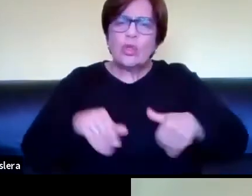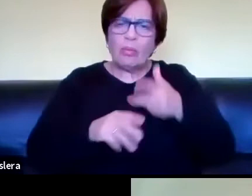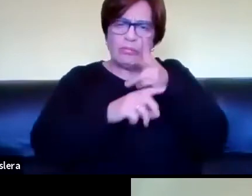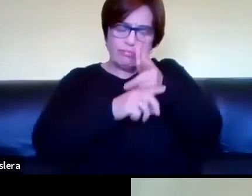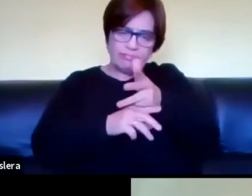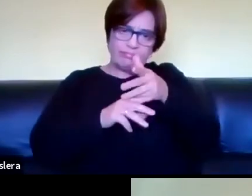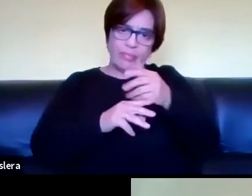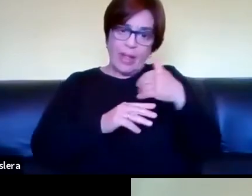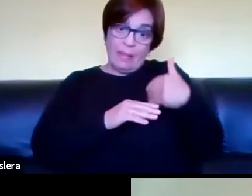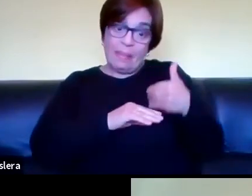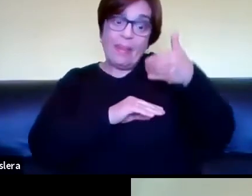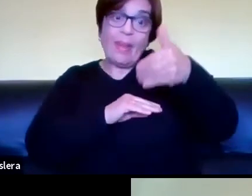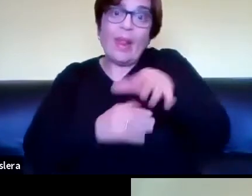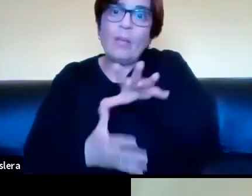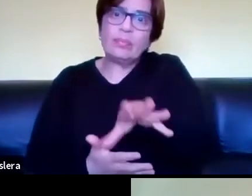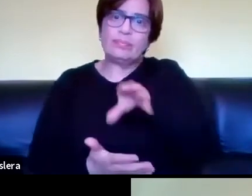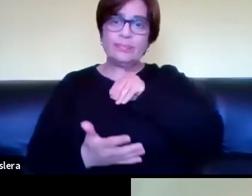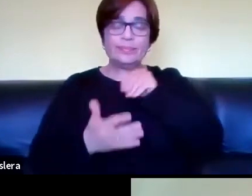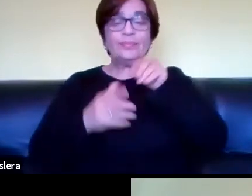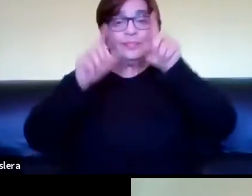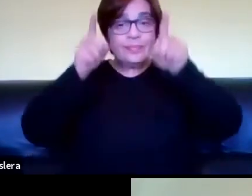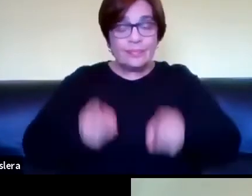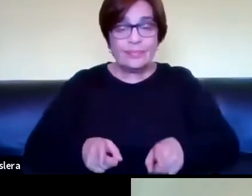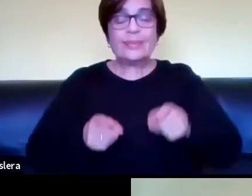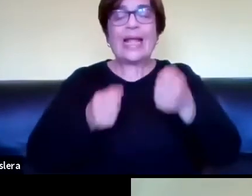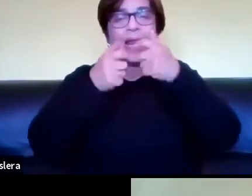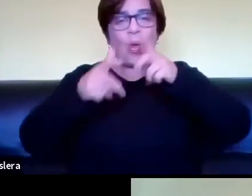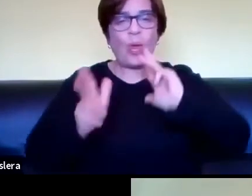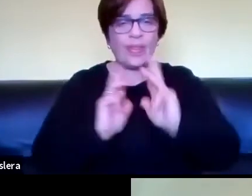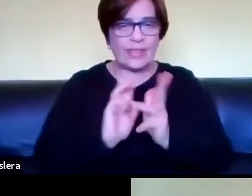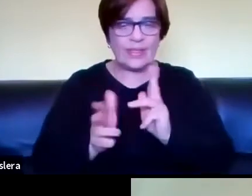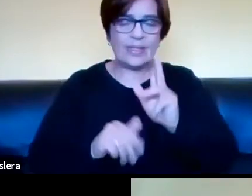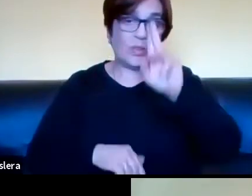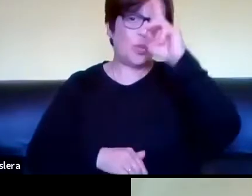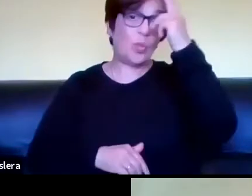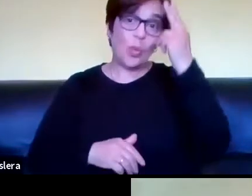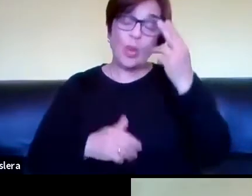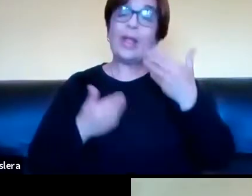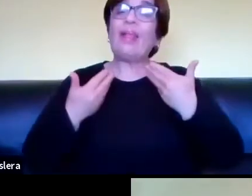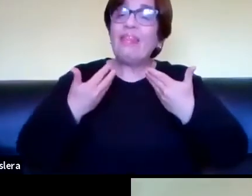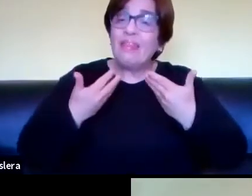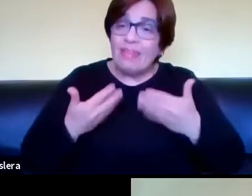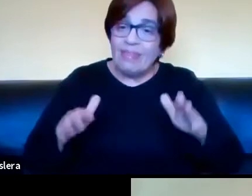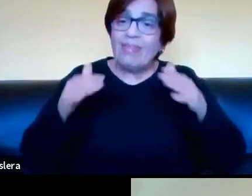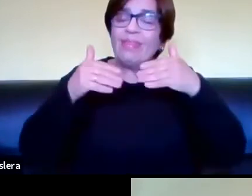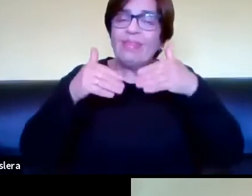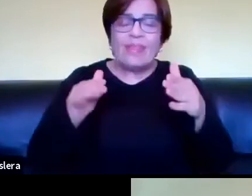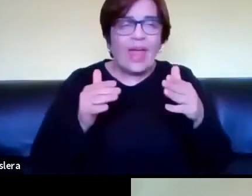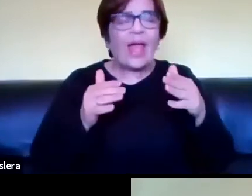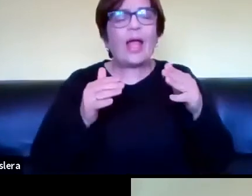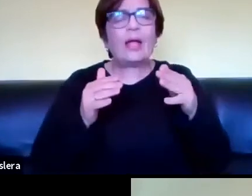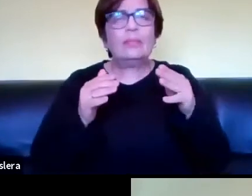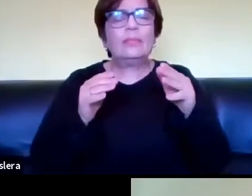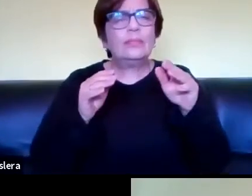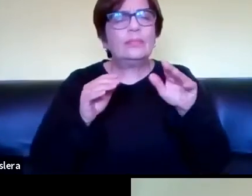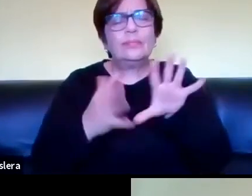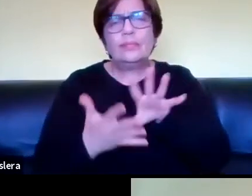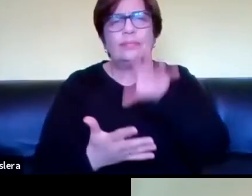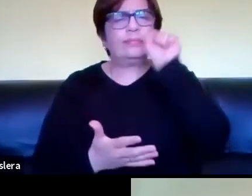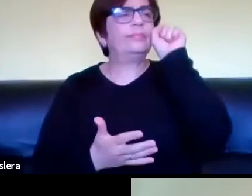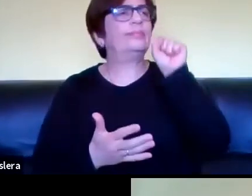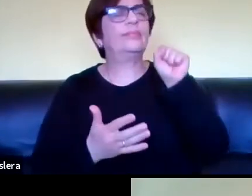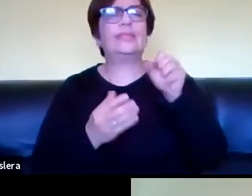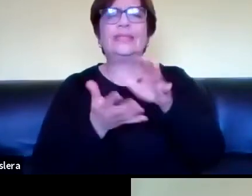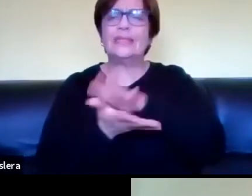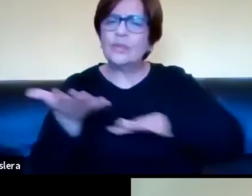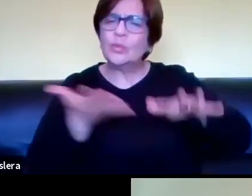en lengua de señas uruguaya, que permite iluminar aspectos de este problema